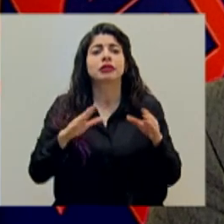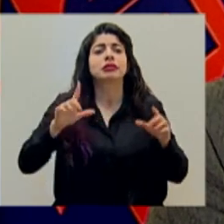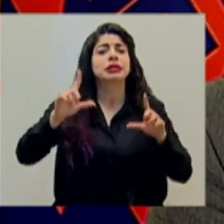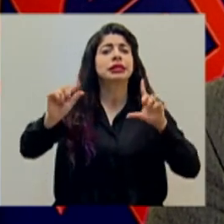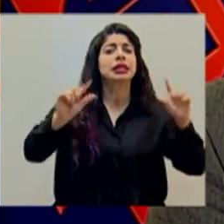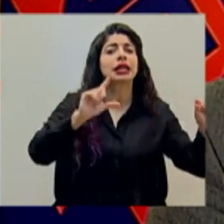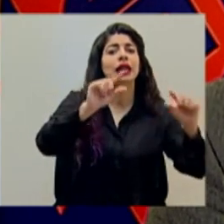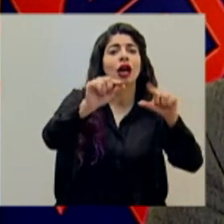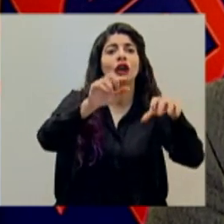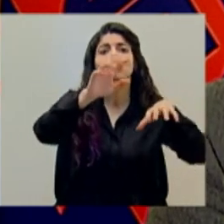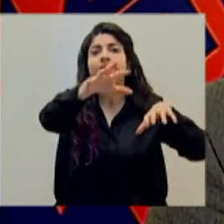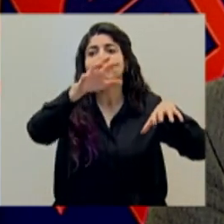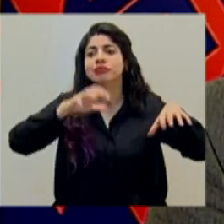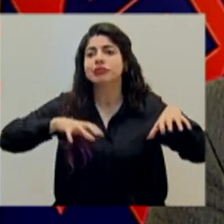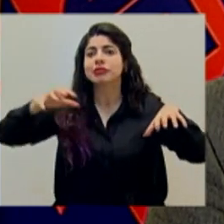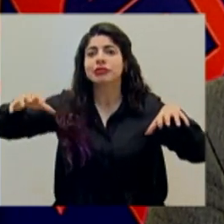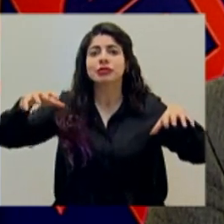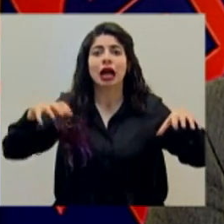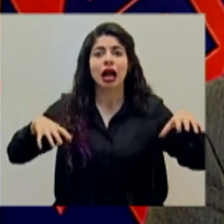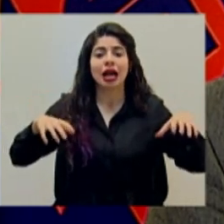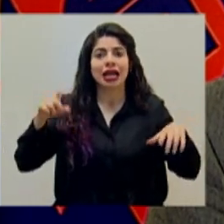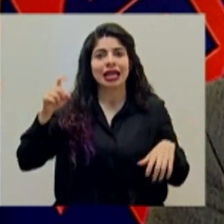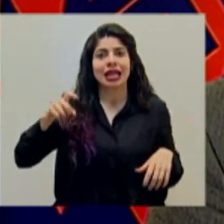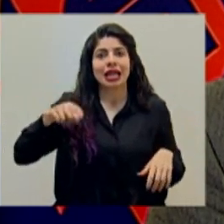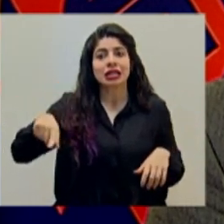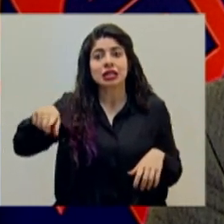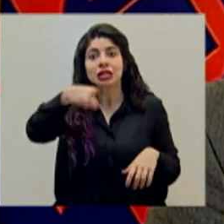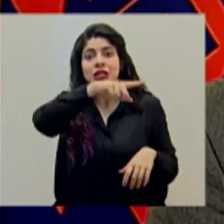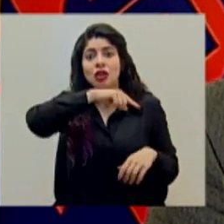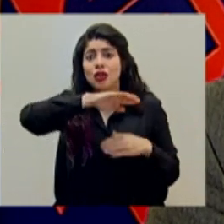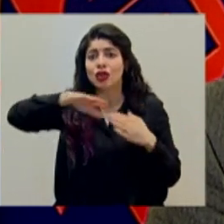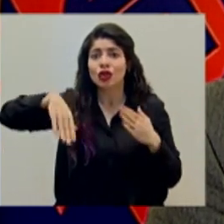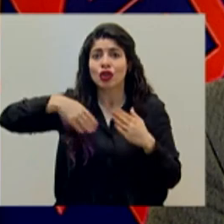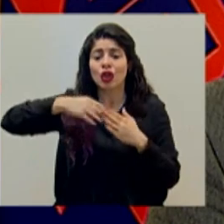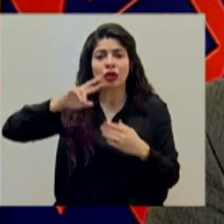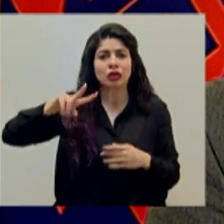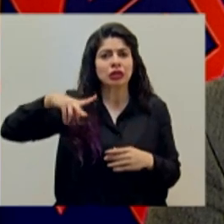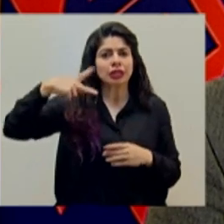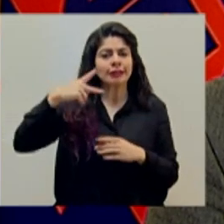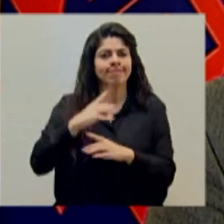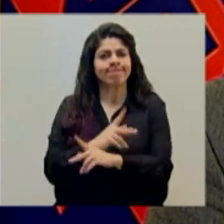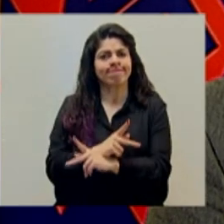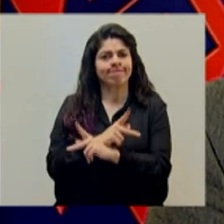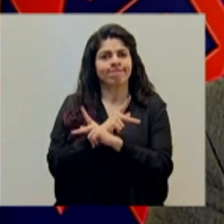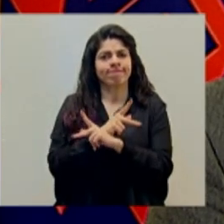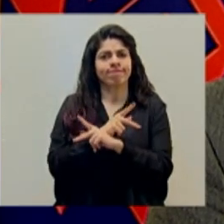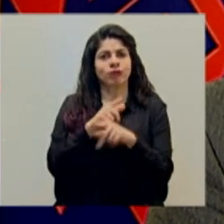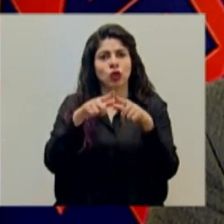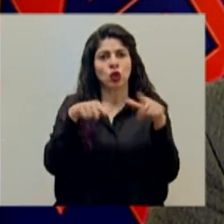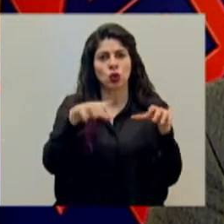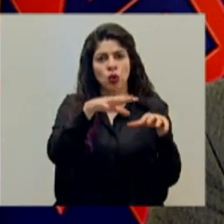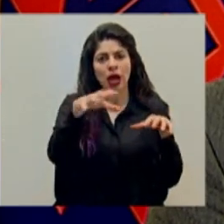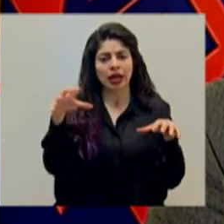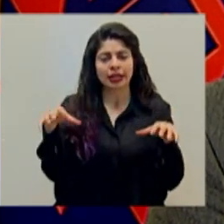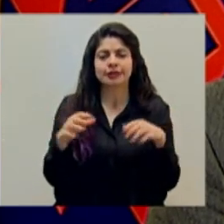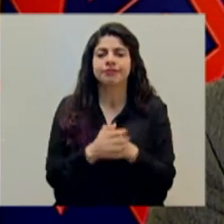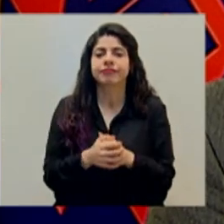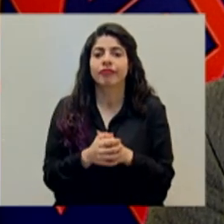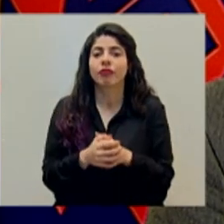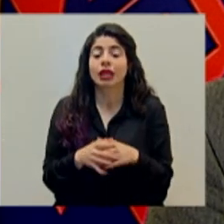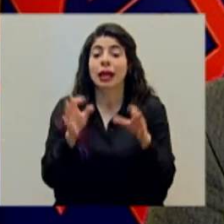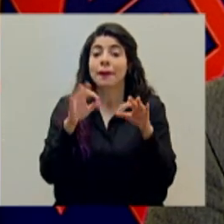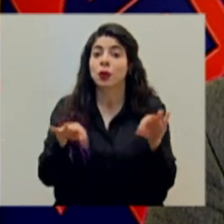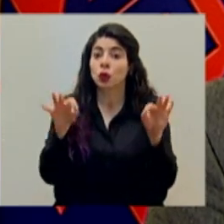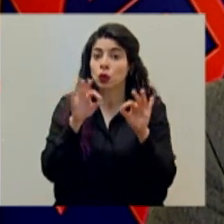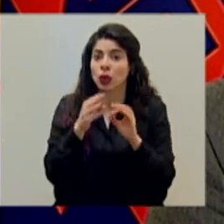país y justamente necesitamos reforzar las medidas de prevención en estos cantones. Es importante para esto